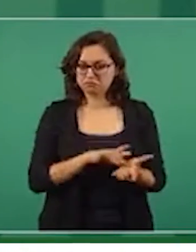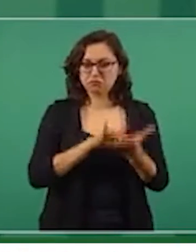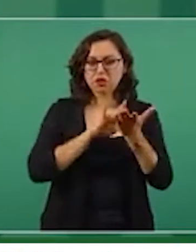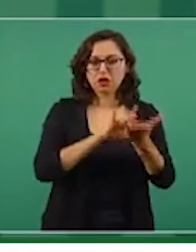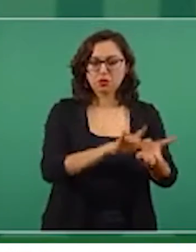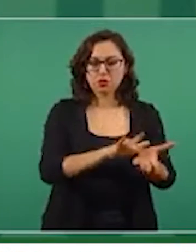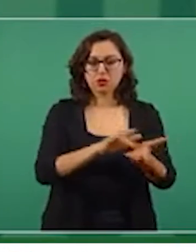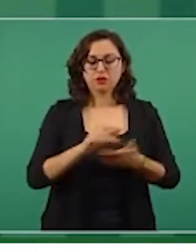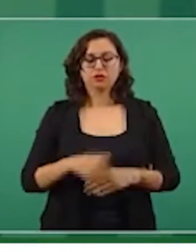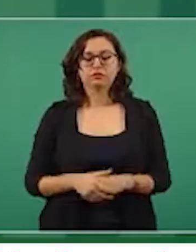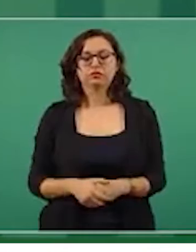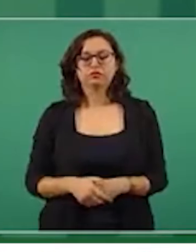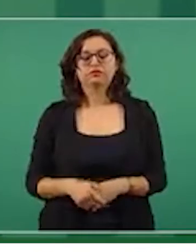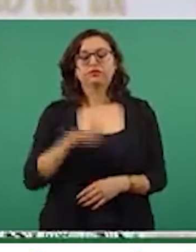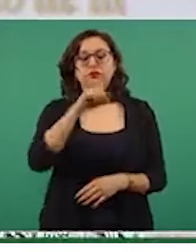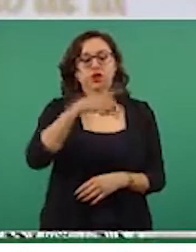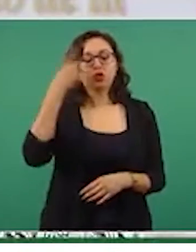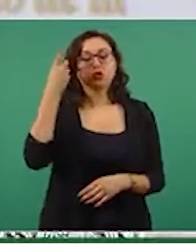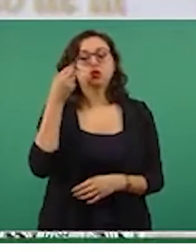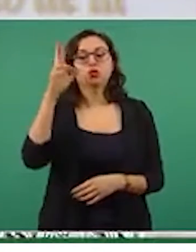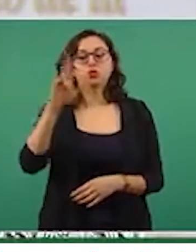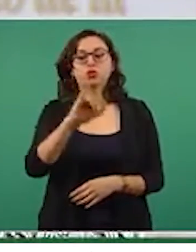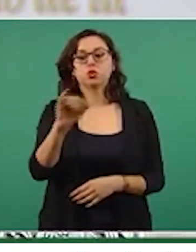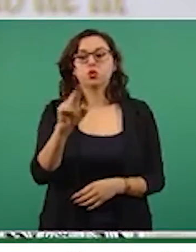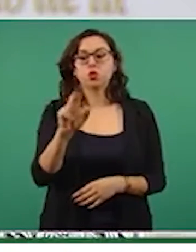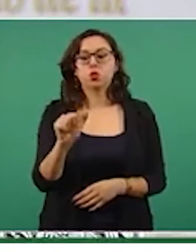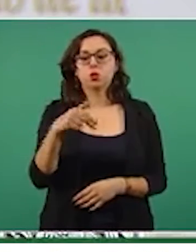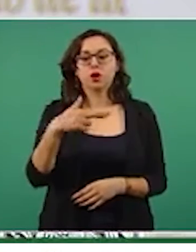el doctor Juan Ramón de la Fuente.